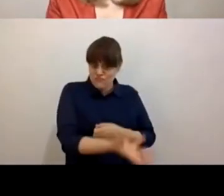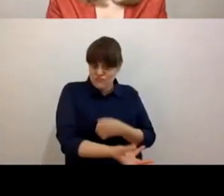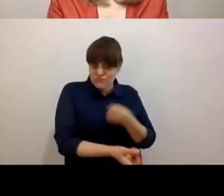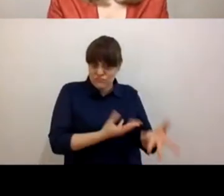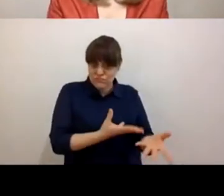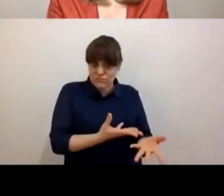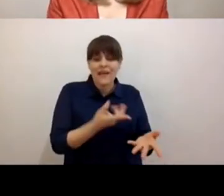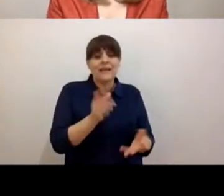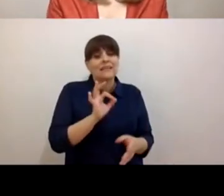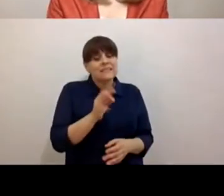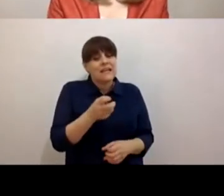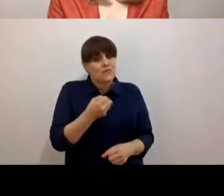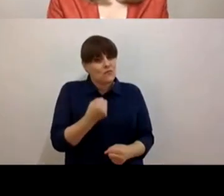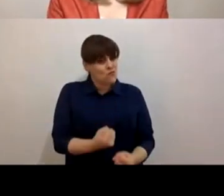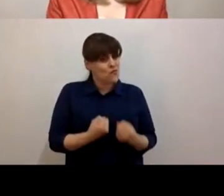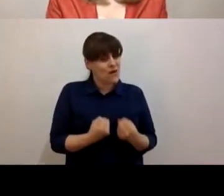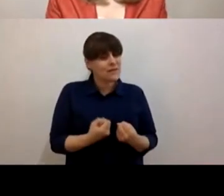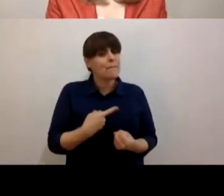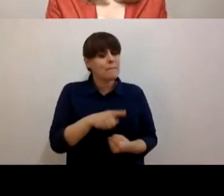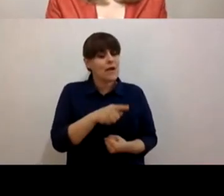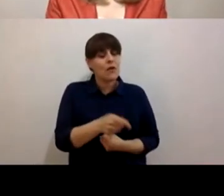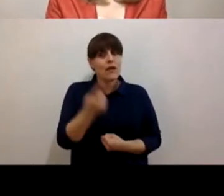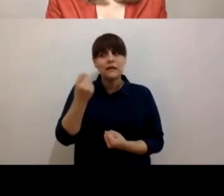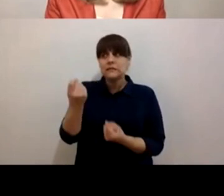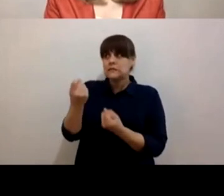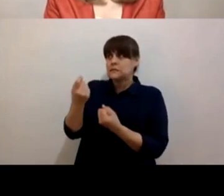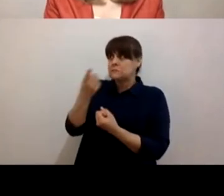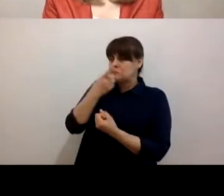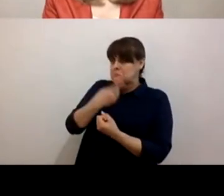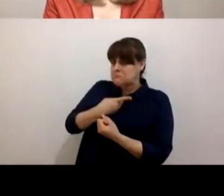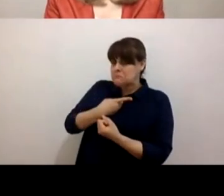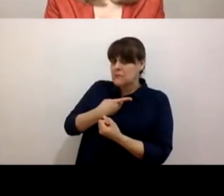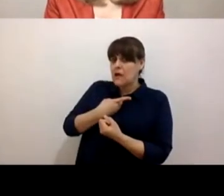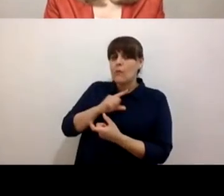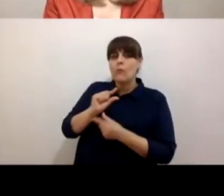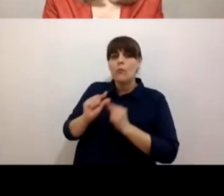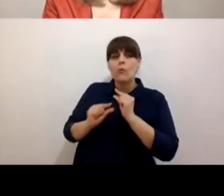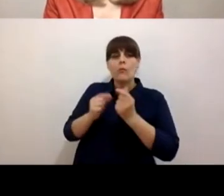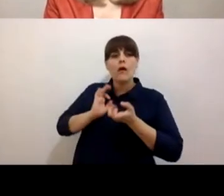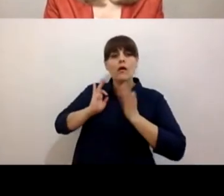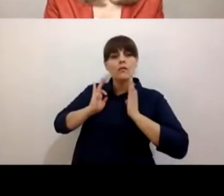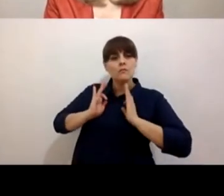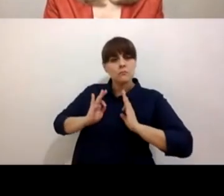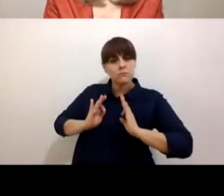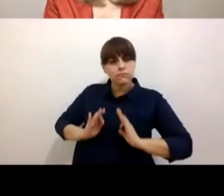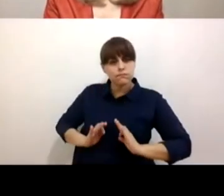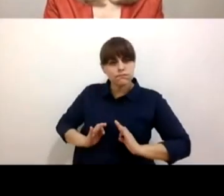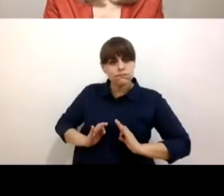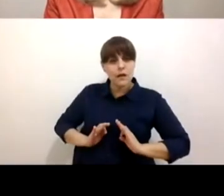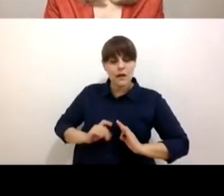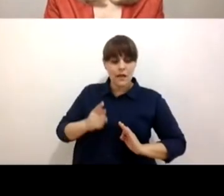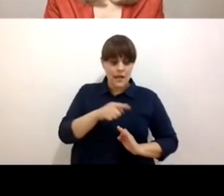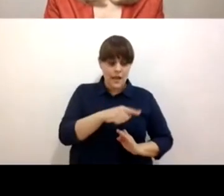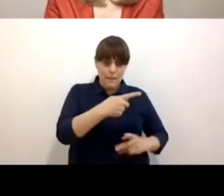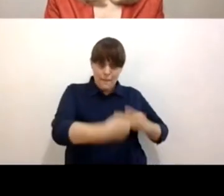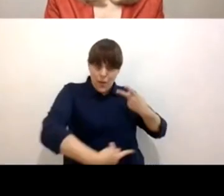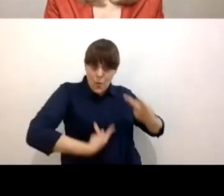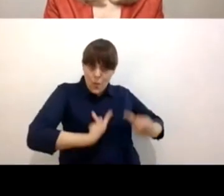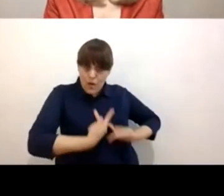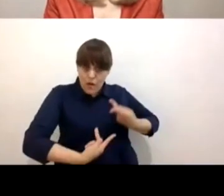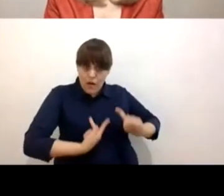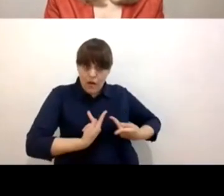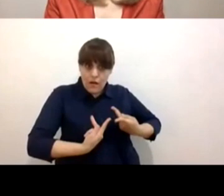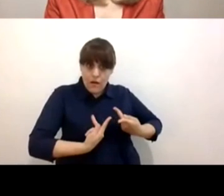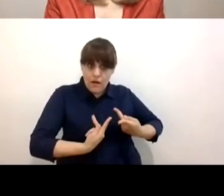generar dudas, angustias, ¿no? Y estar abiertos también a contestar sus preguntas y a conectar con sus dudas